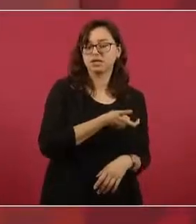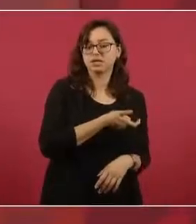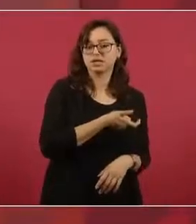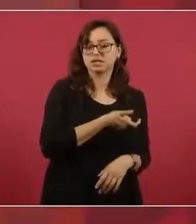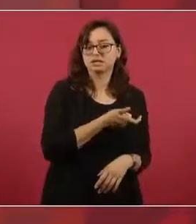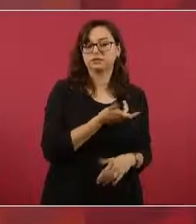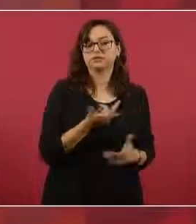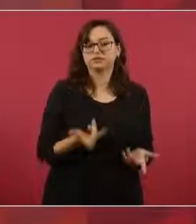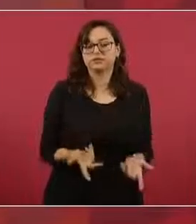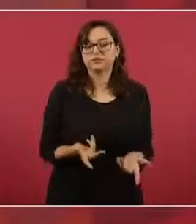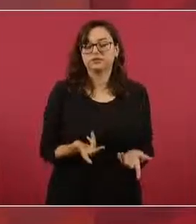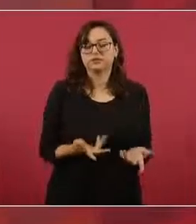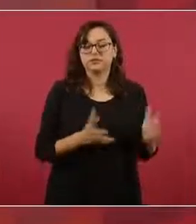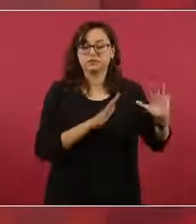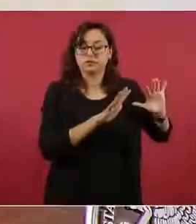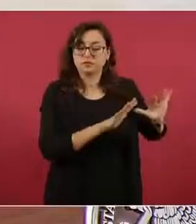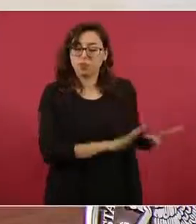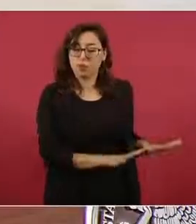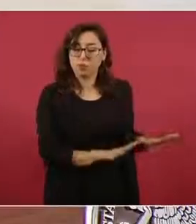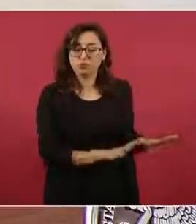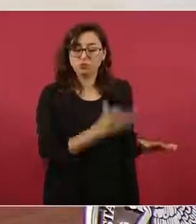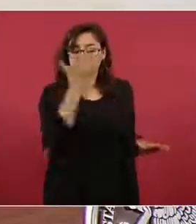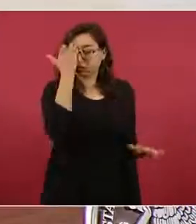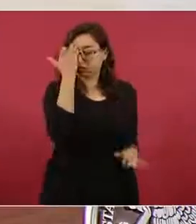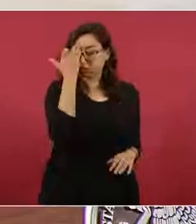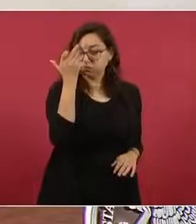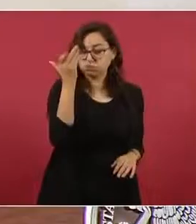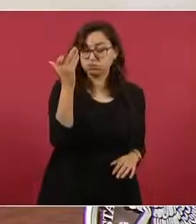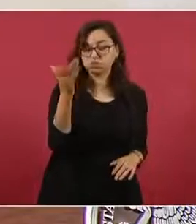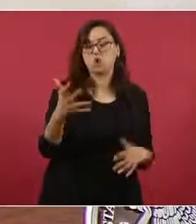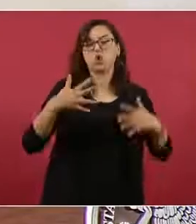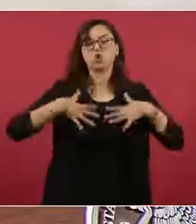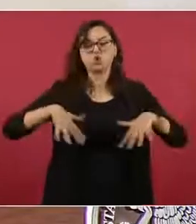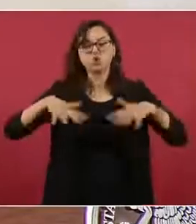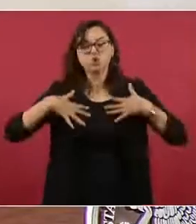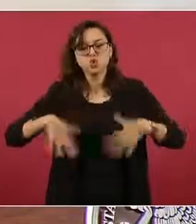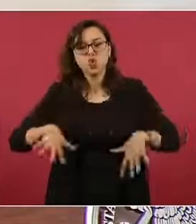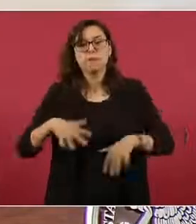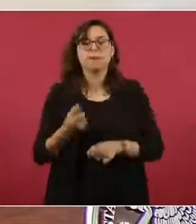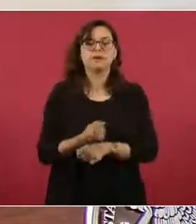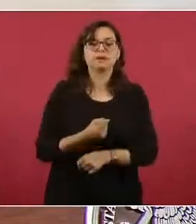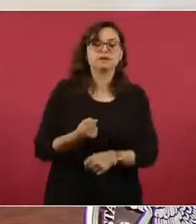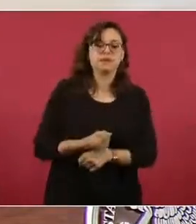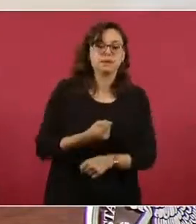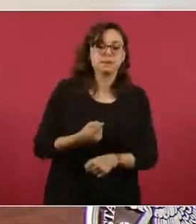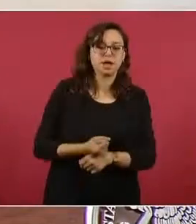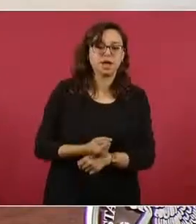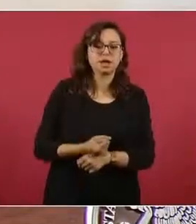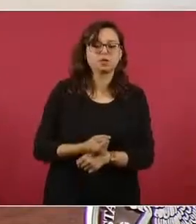Y todo lo que se decomisaba, ropa, zapatos,